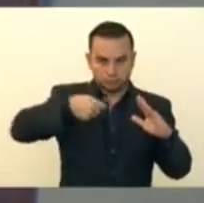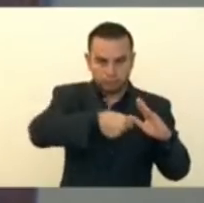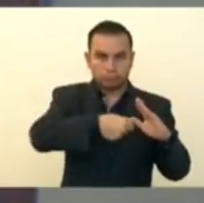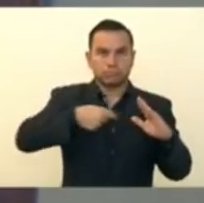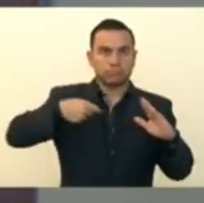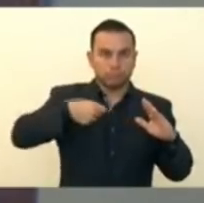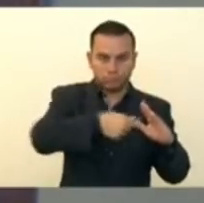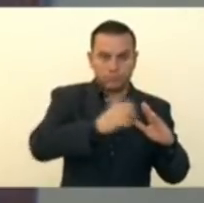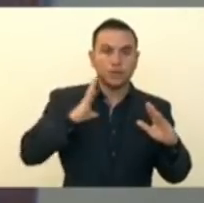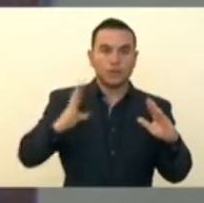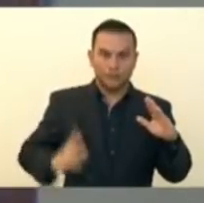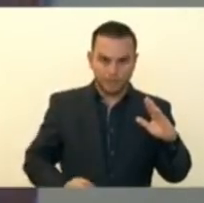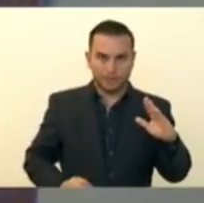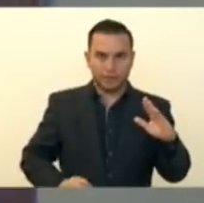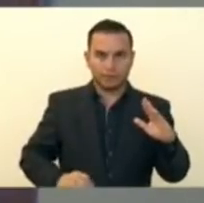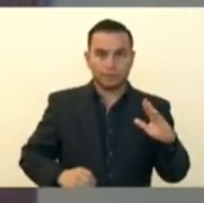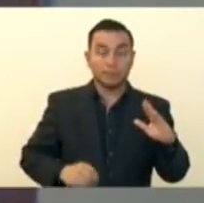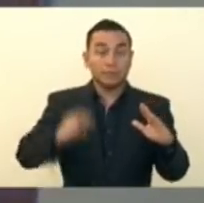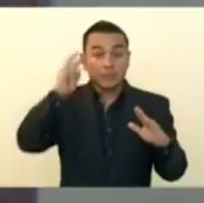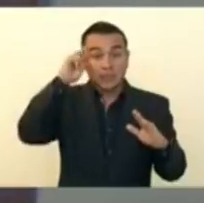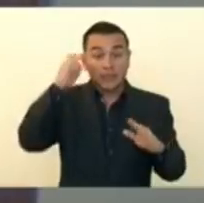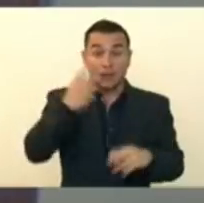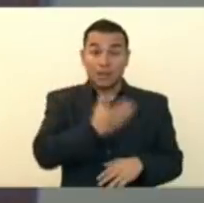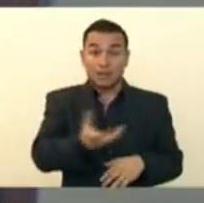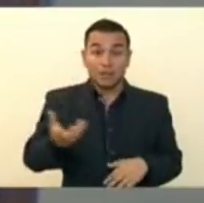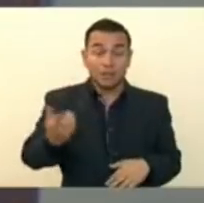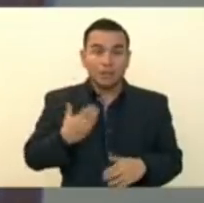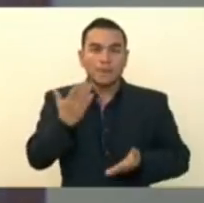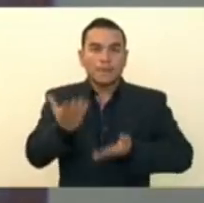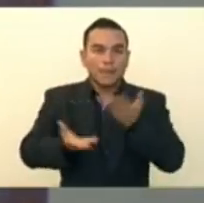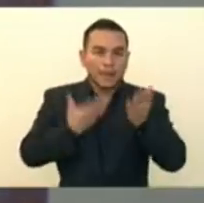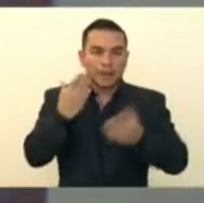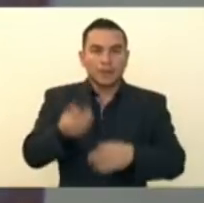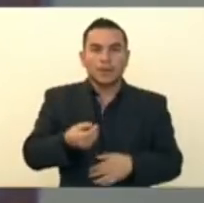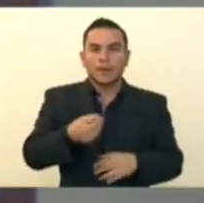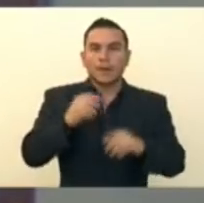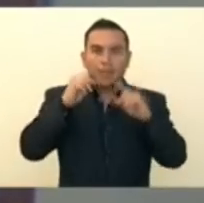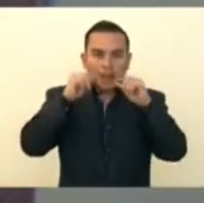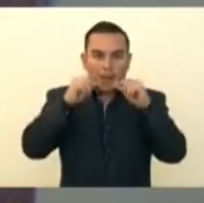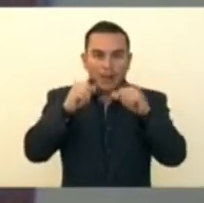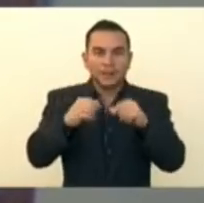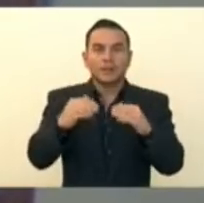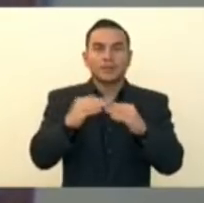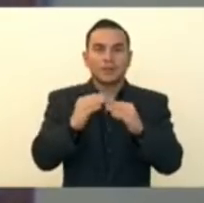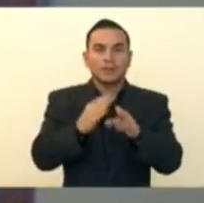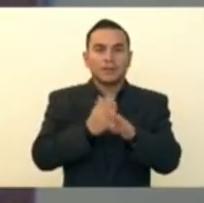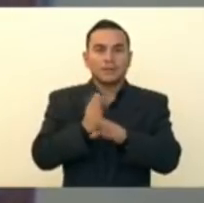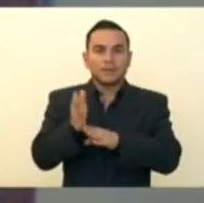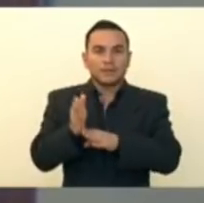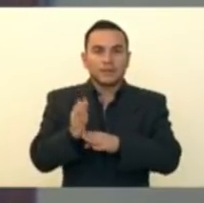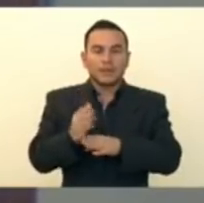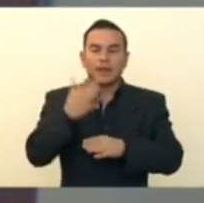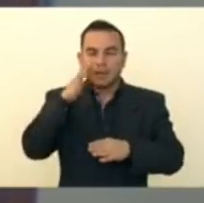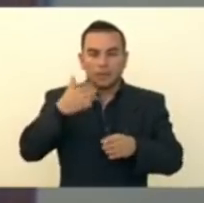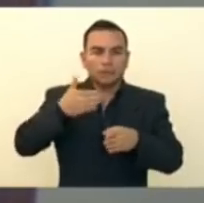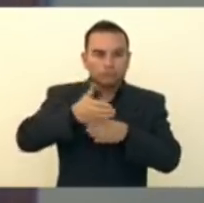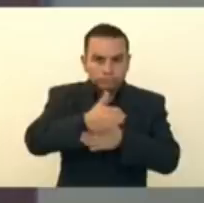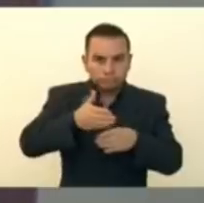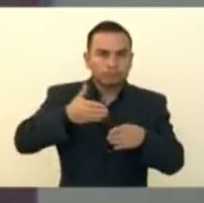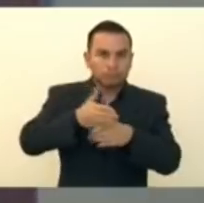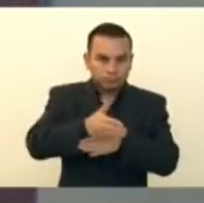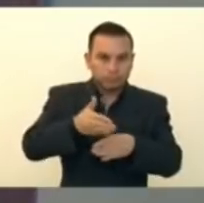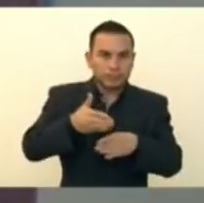o a sus lugares de venta, a los vendedores por cuenta propia o a los profesionales, se yo, carpinteros o